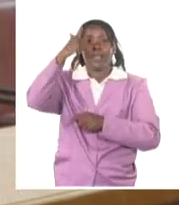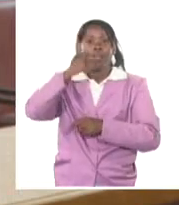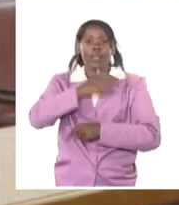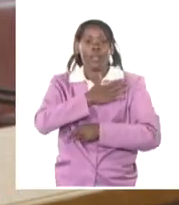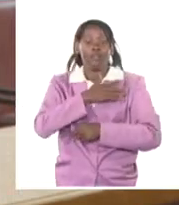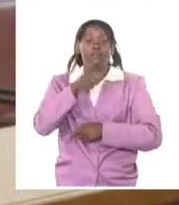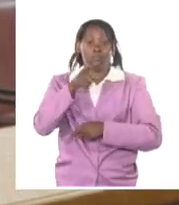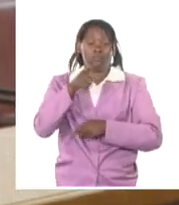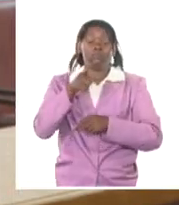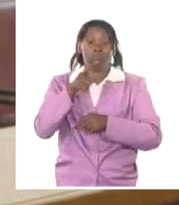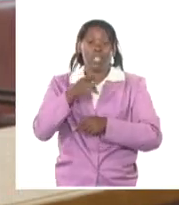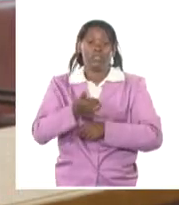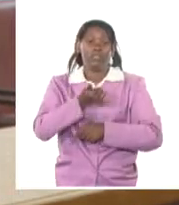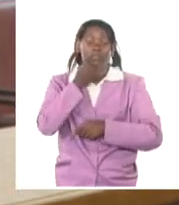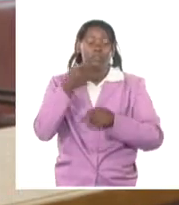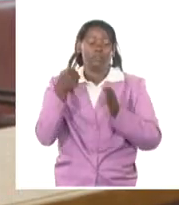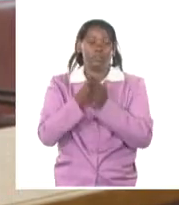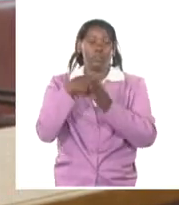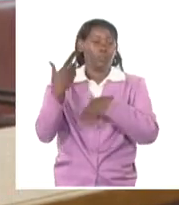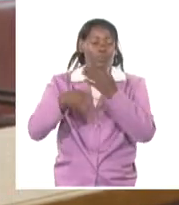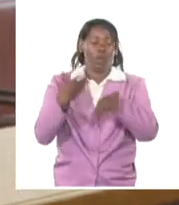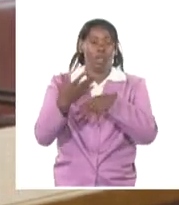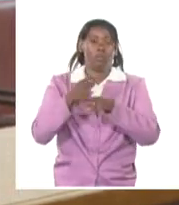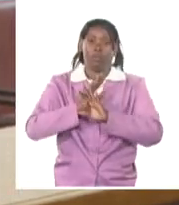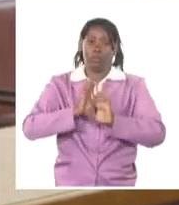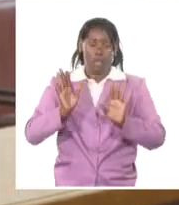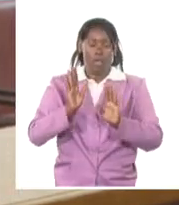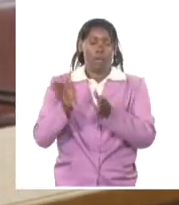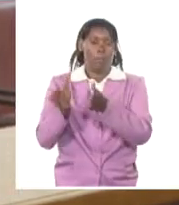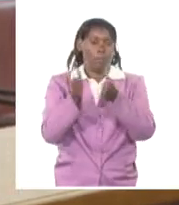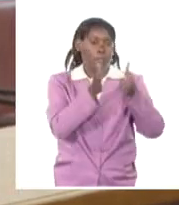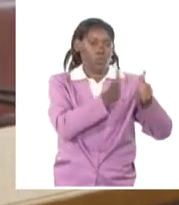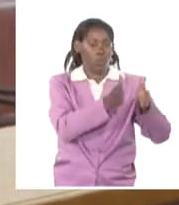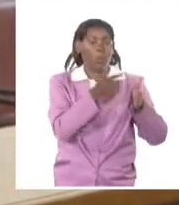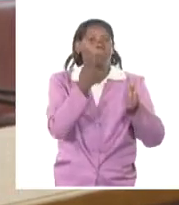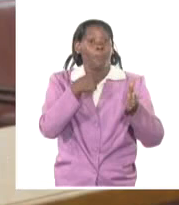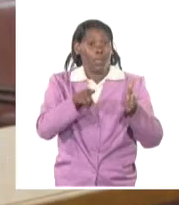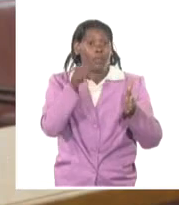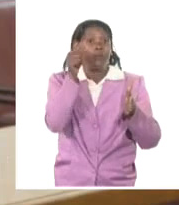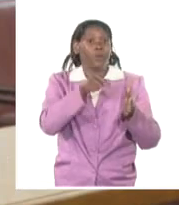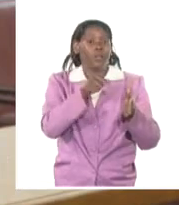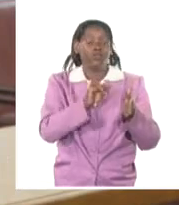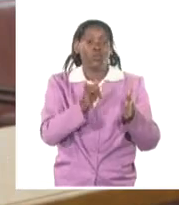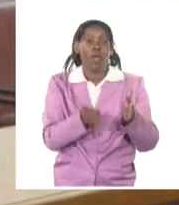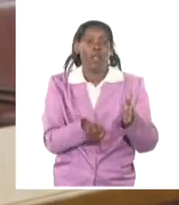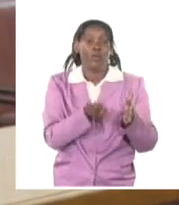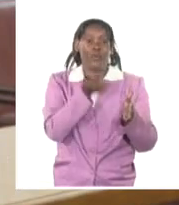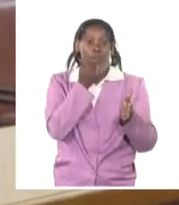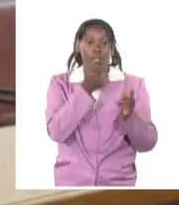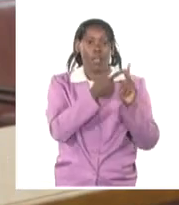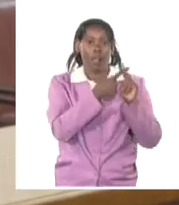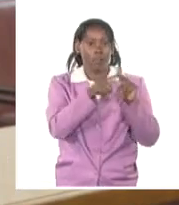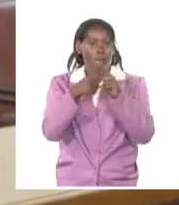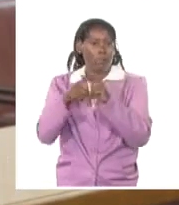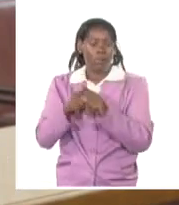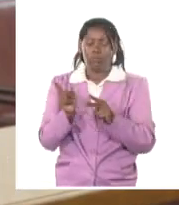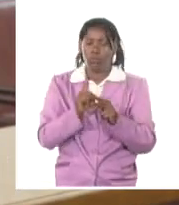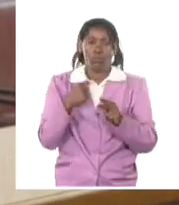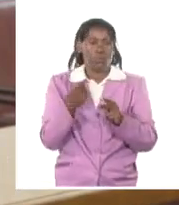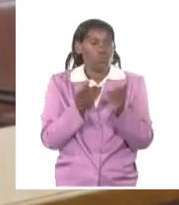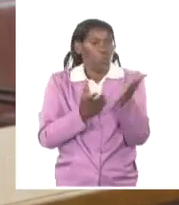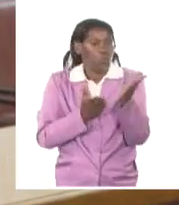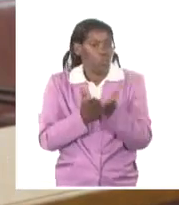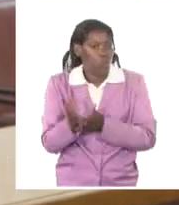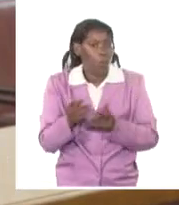Vamos a aclarar eso. El accidente que tuvimos en Guitera no va a alargar el mantenimiento de Guitera. Se mantiene Guitera